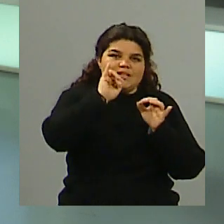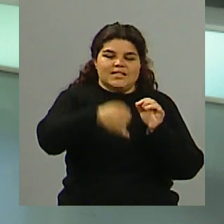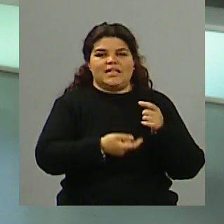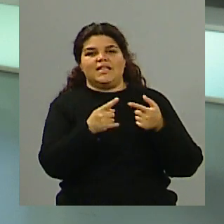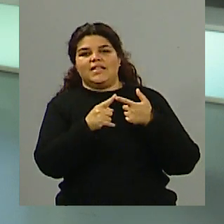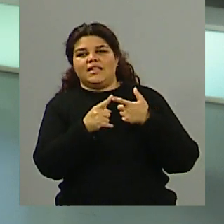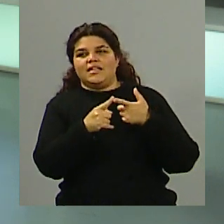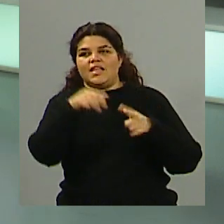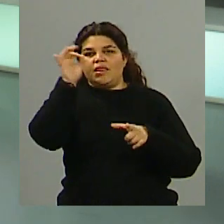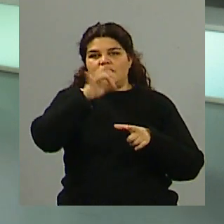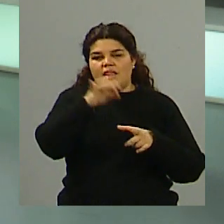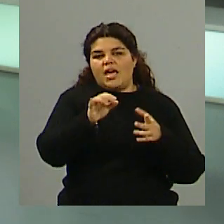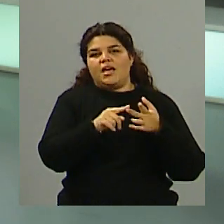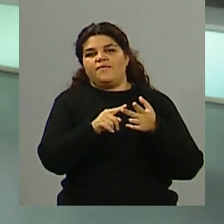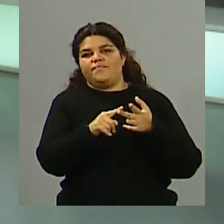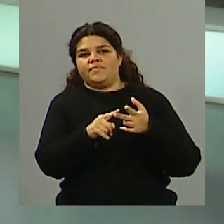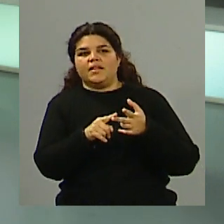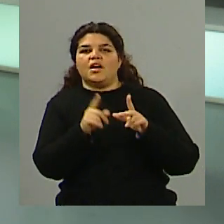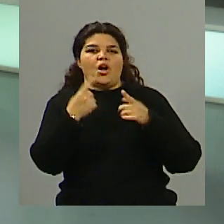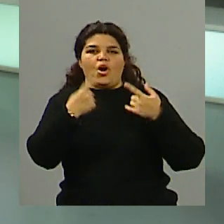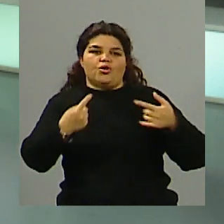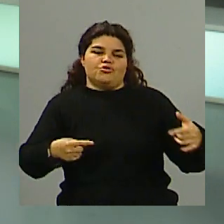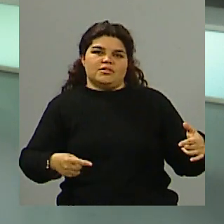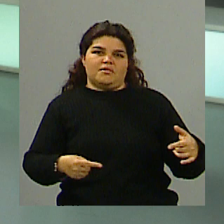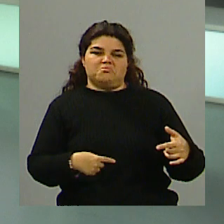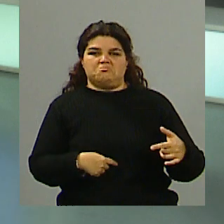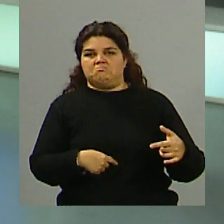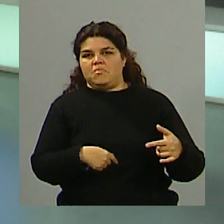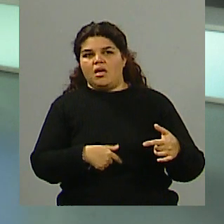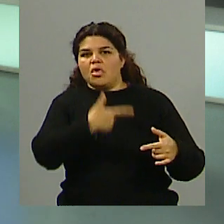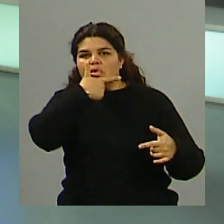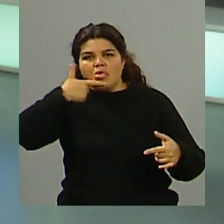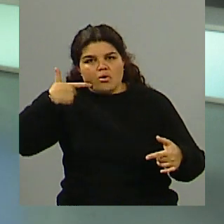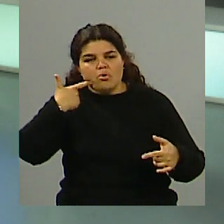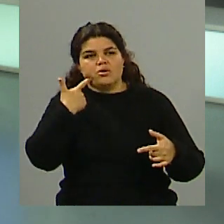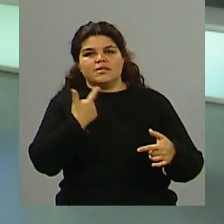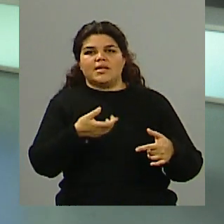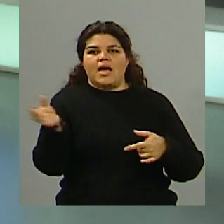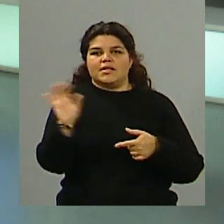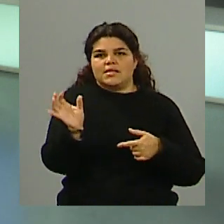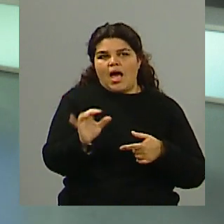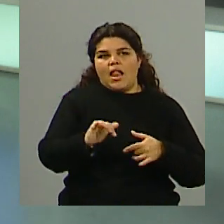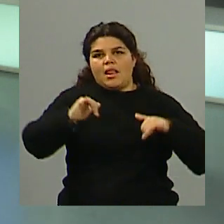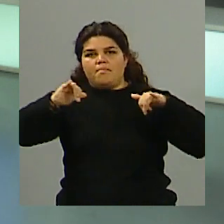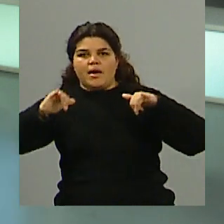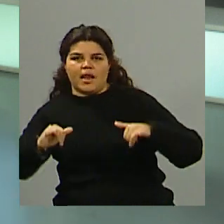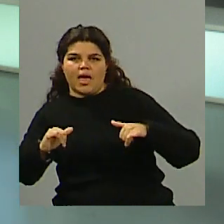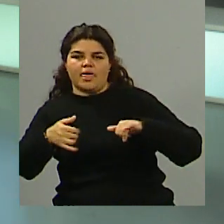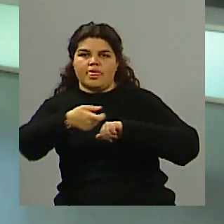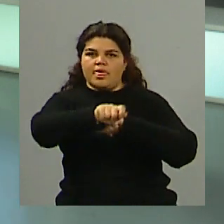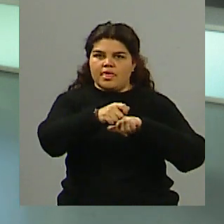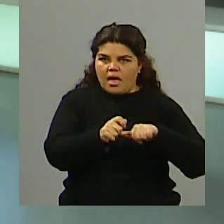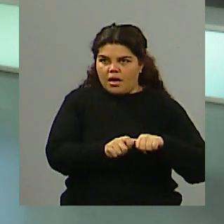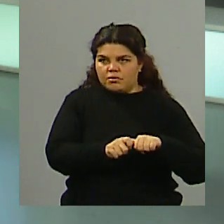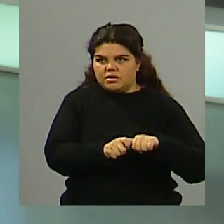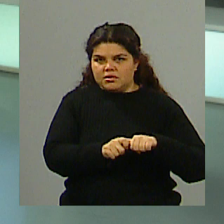tortitas, cosas dulces, cosas saladas, después pizza, después empanadas, sándwiches, poca gente se